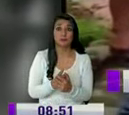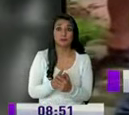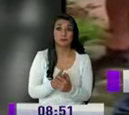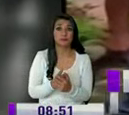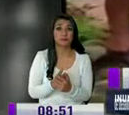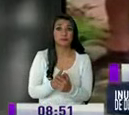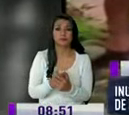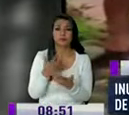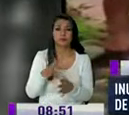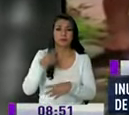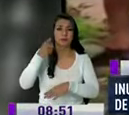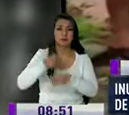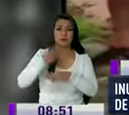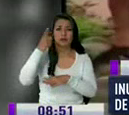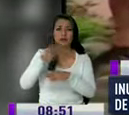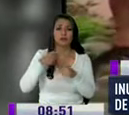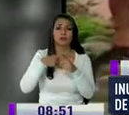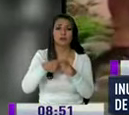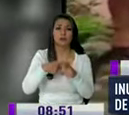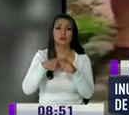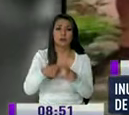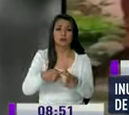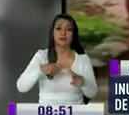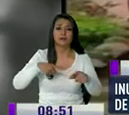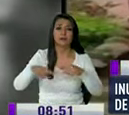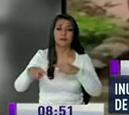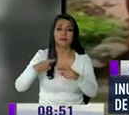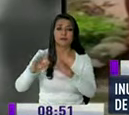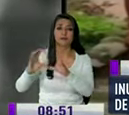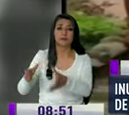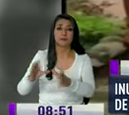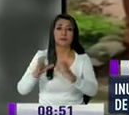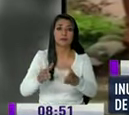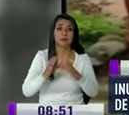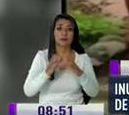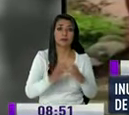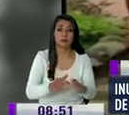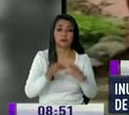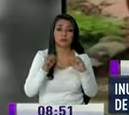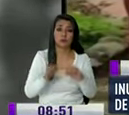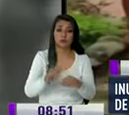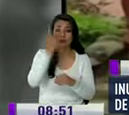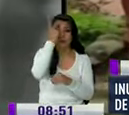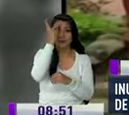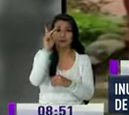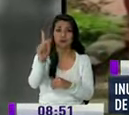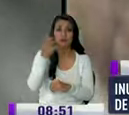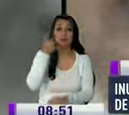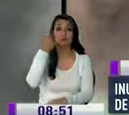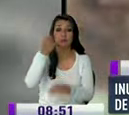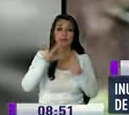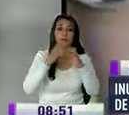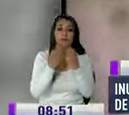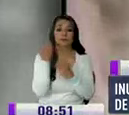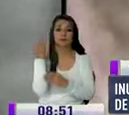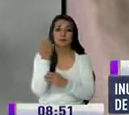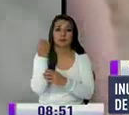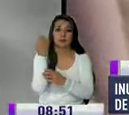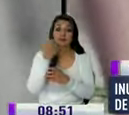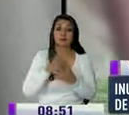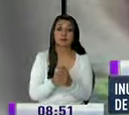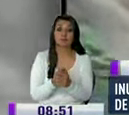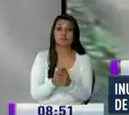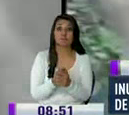gente de directores de jefes de departamentales para luego tomar una decisión y llamar al COE de ahí que se esperan los